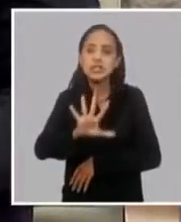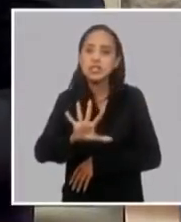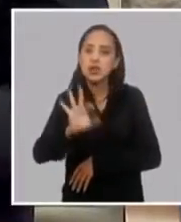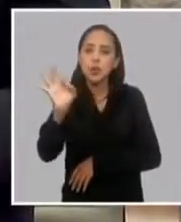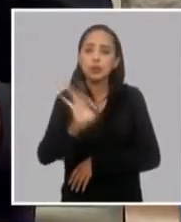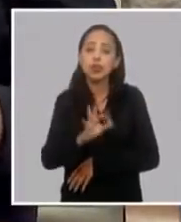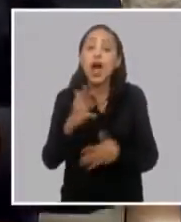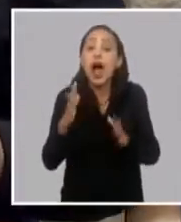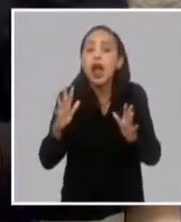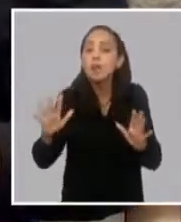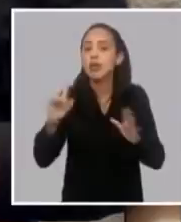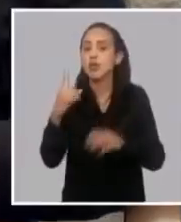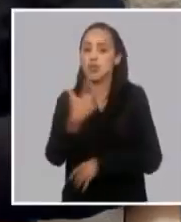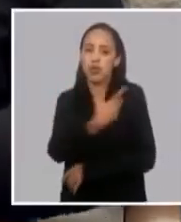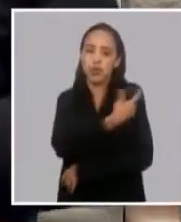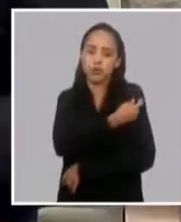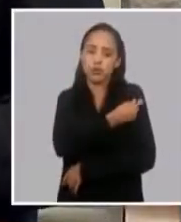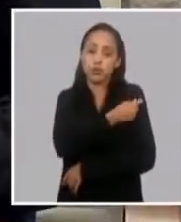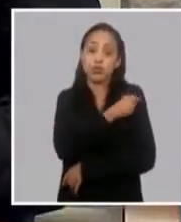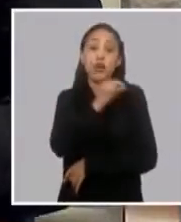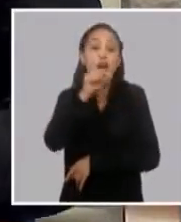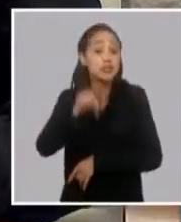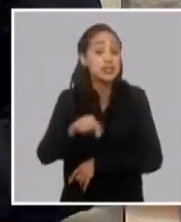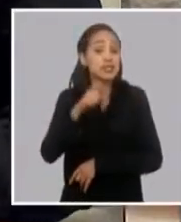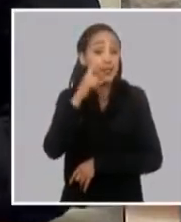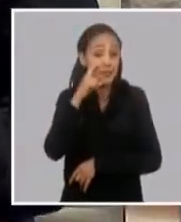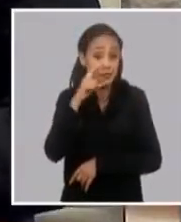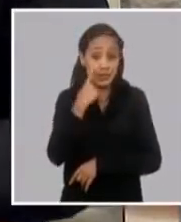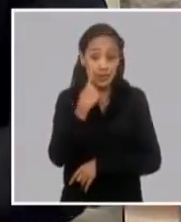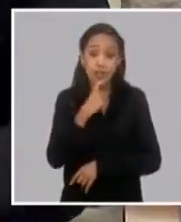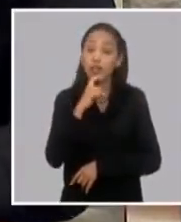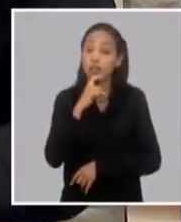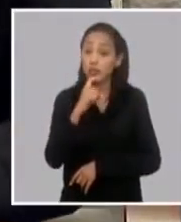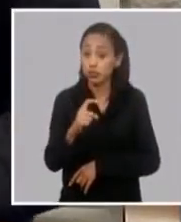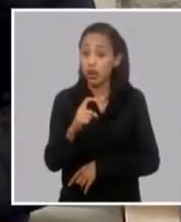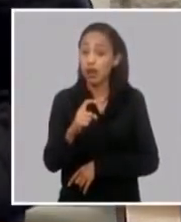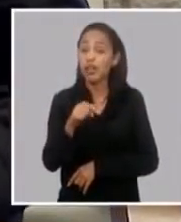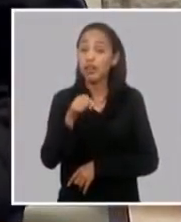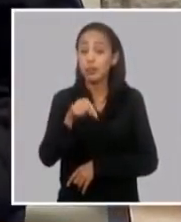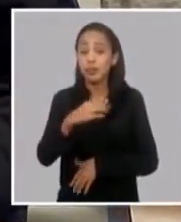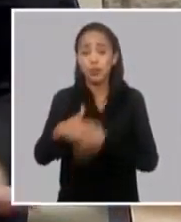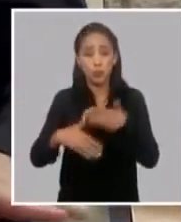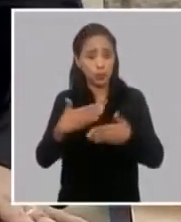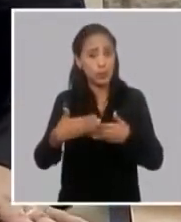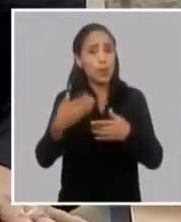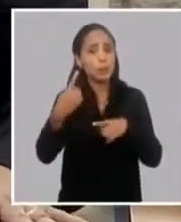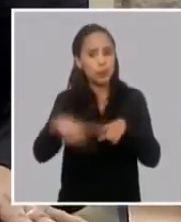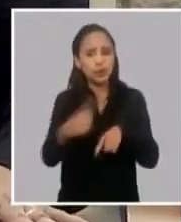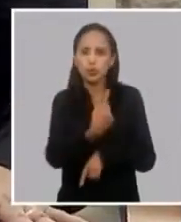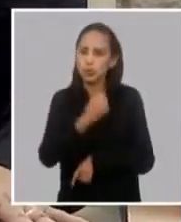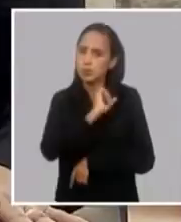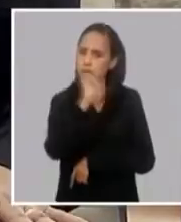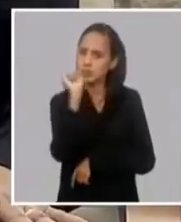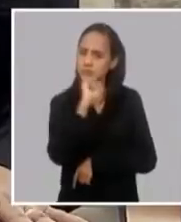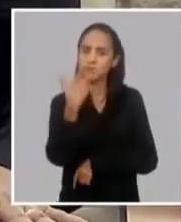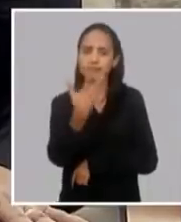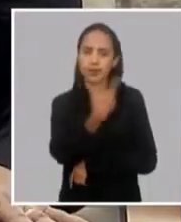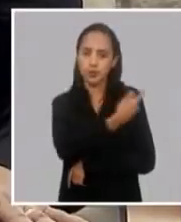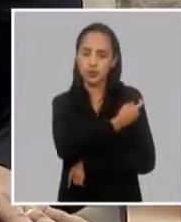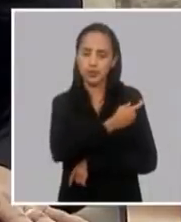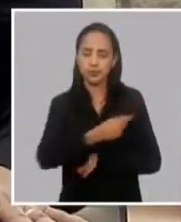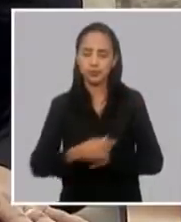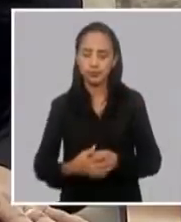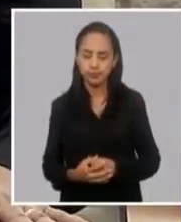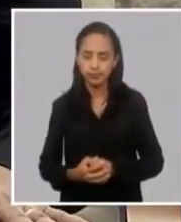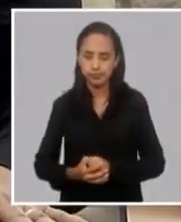mundial, a pesar de las dificultades que ya hemos informado. Aún más, para que tengamos claro, Cuba